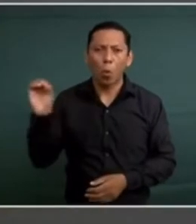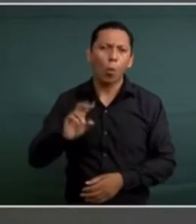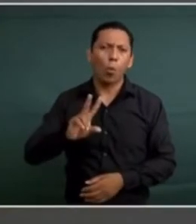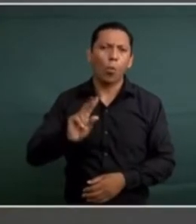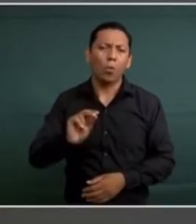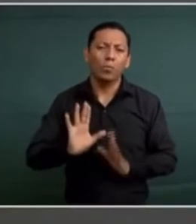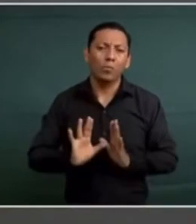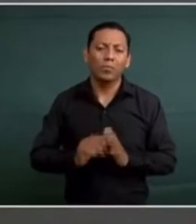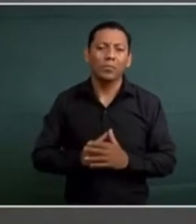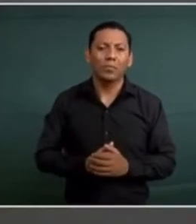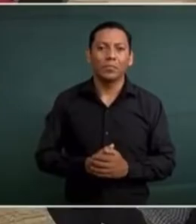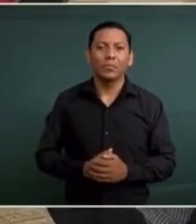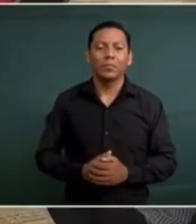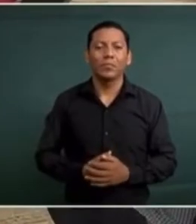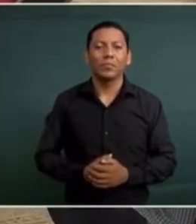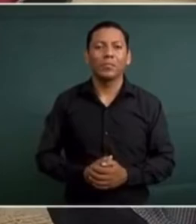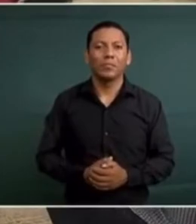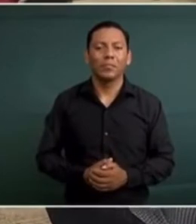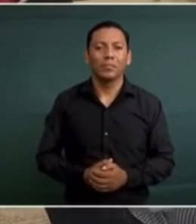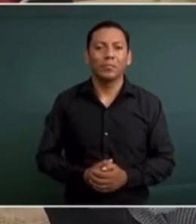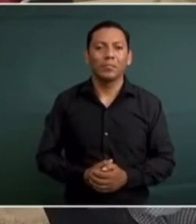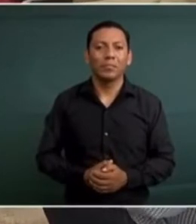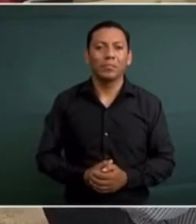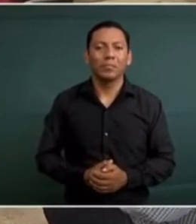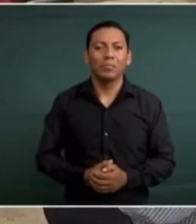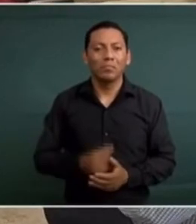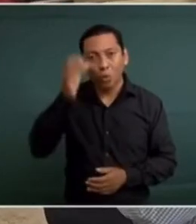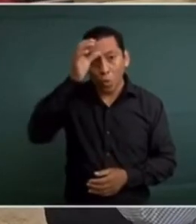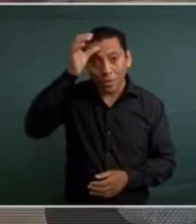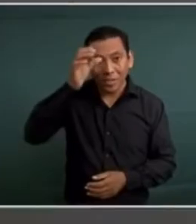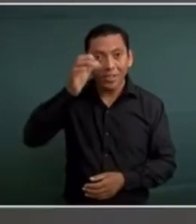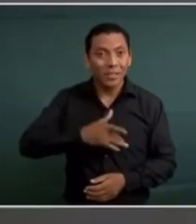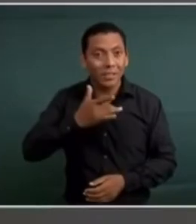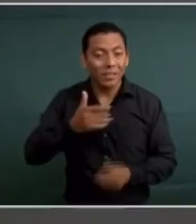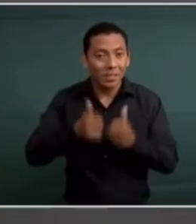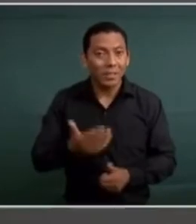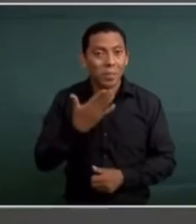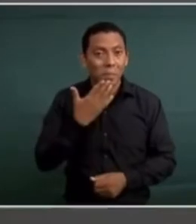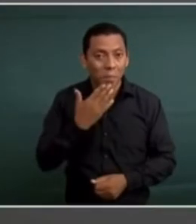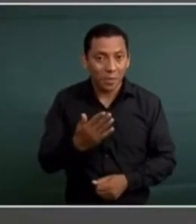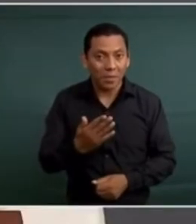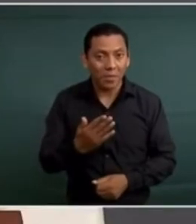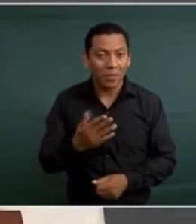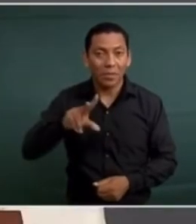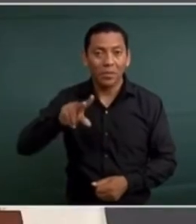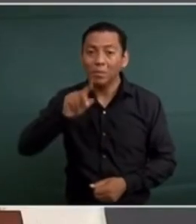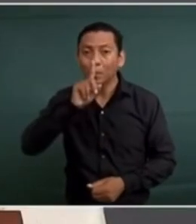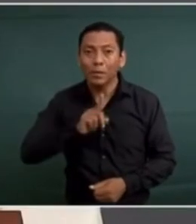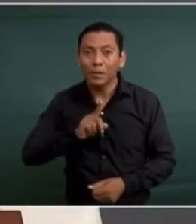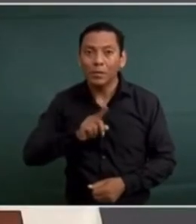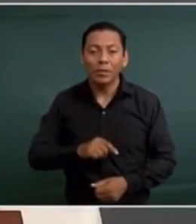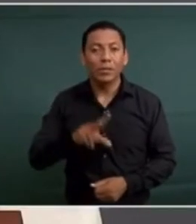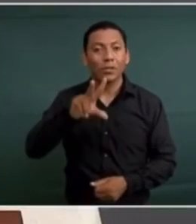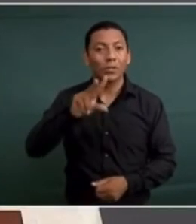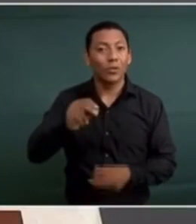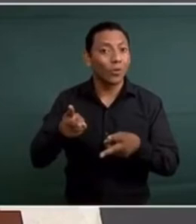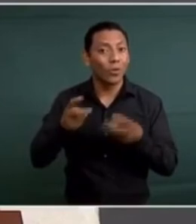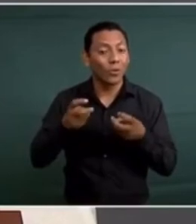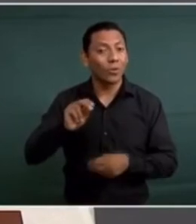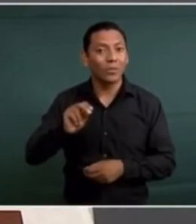Y estar bien con nuestra conciencia, no mentir, no robar,